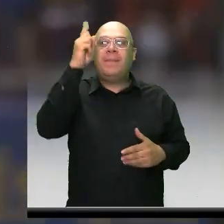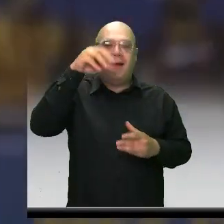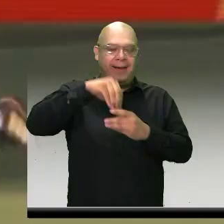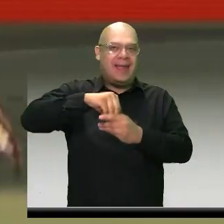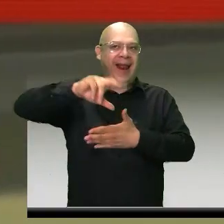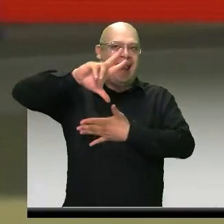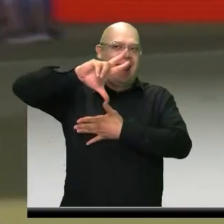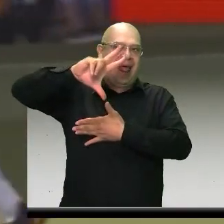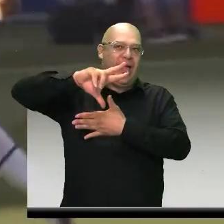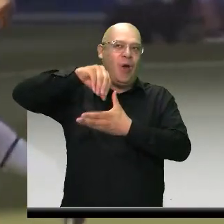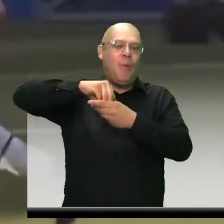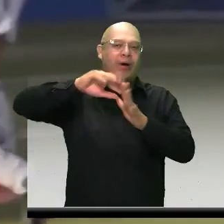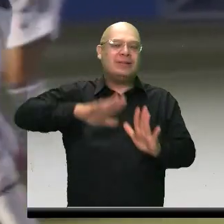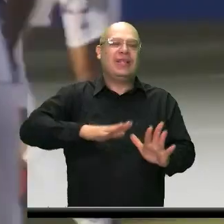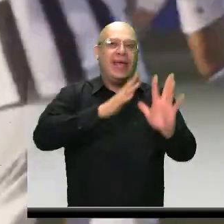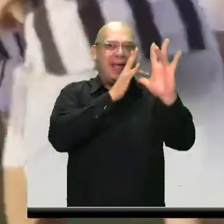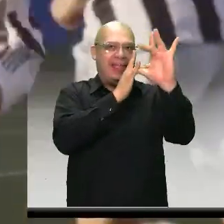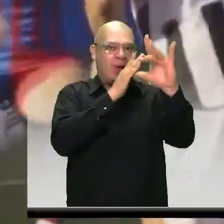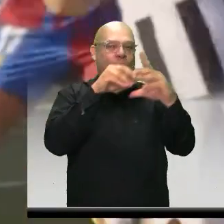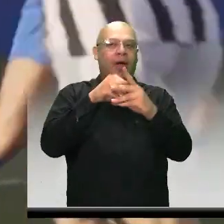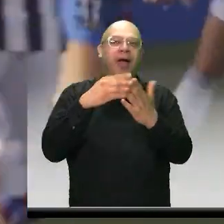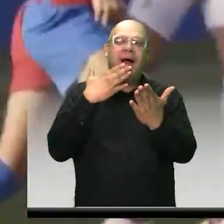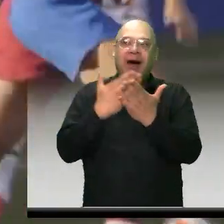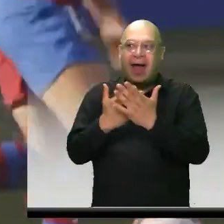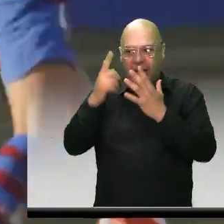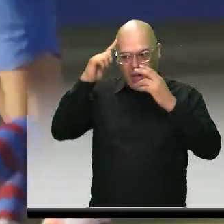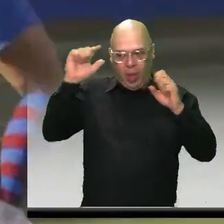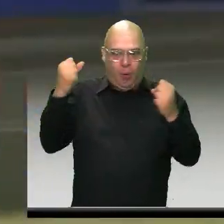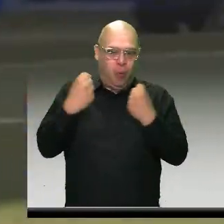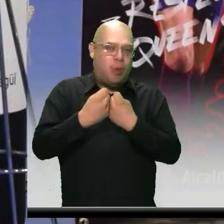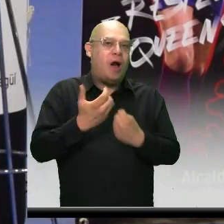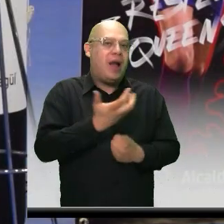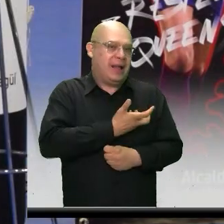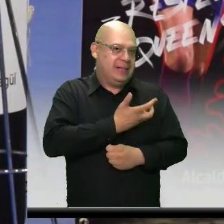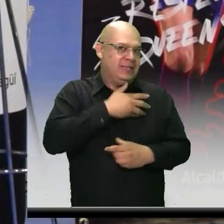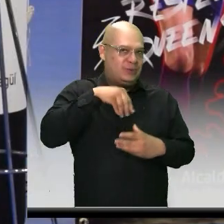abre en Itagüí, gracias a un convenio con la administración municipal.